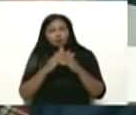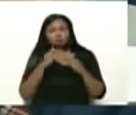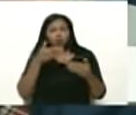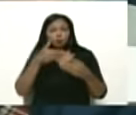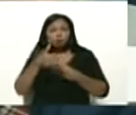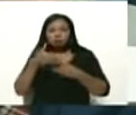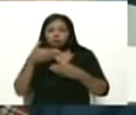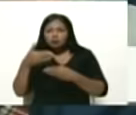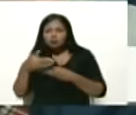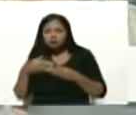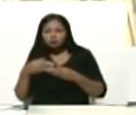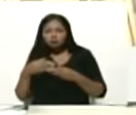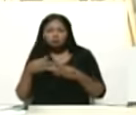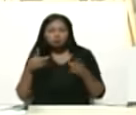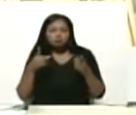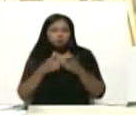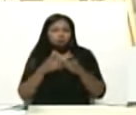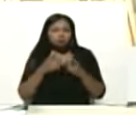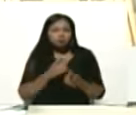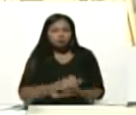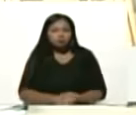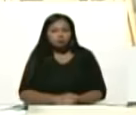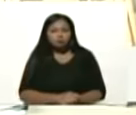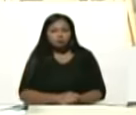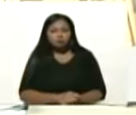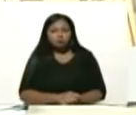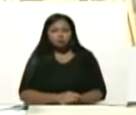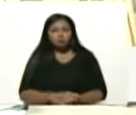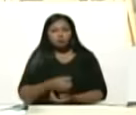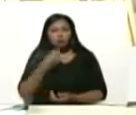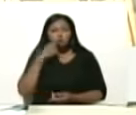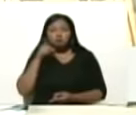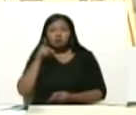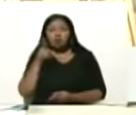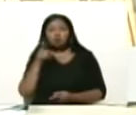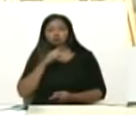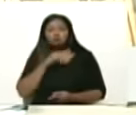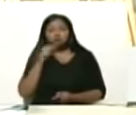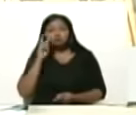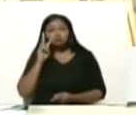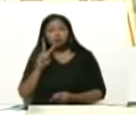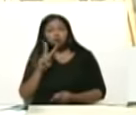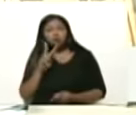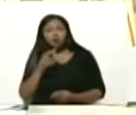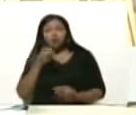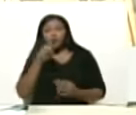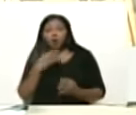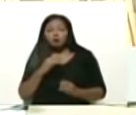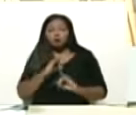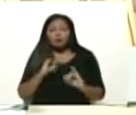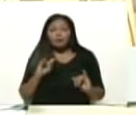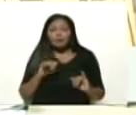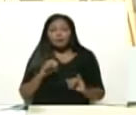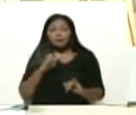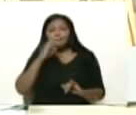compartimos allí un rato y bueno en una de esas Fidel me vio y me dijo bueno Maduro